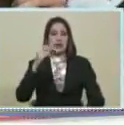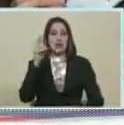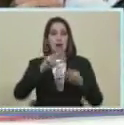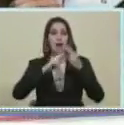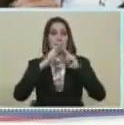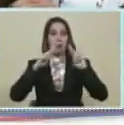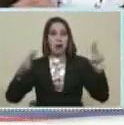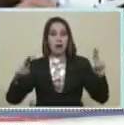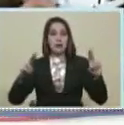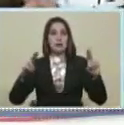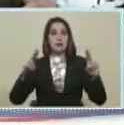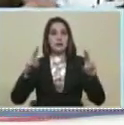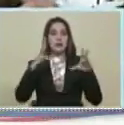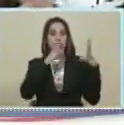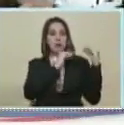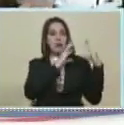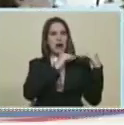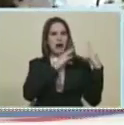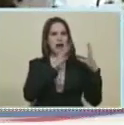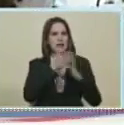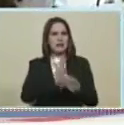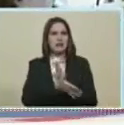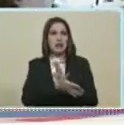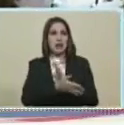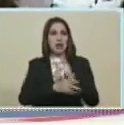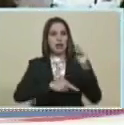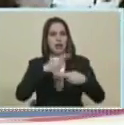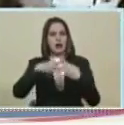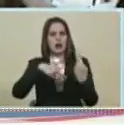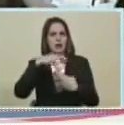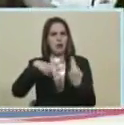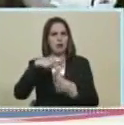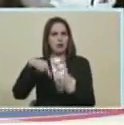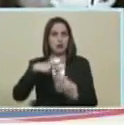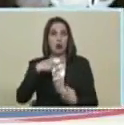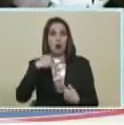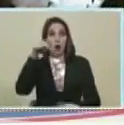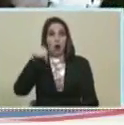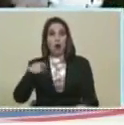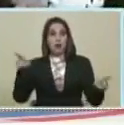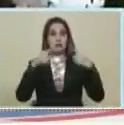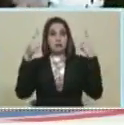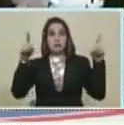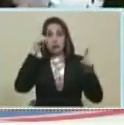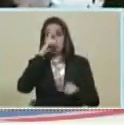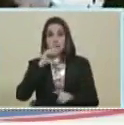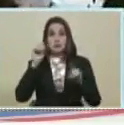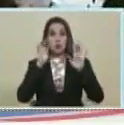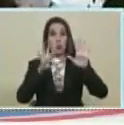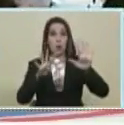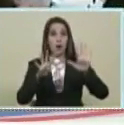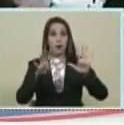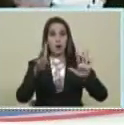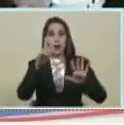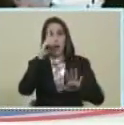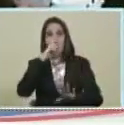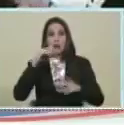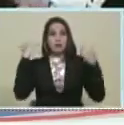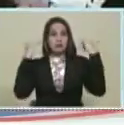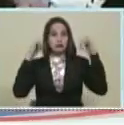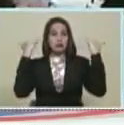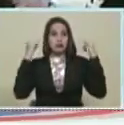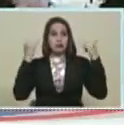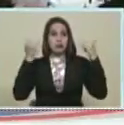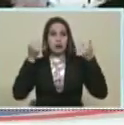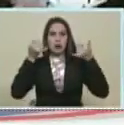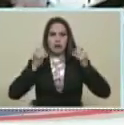paz De la esperanza Militantes de la revolución Presidente Y celebramos nueve años Nueve años De que se